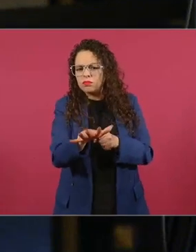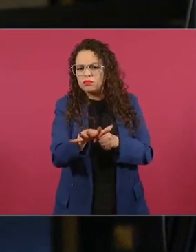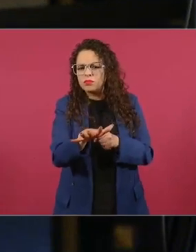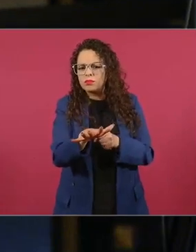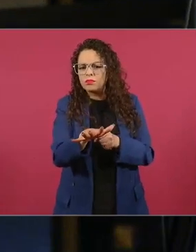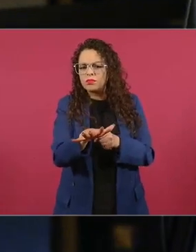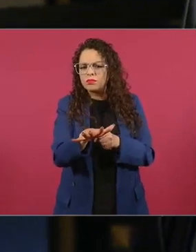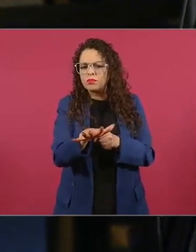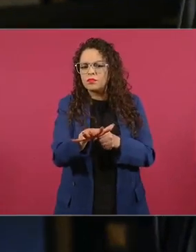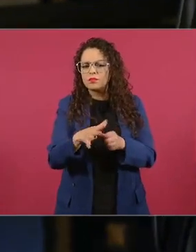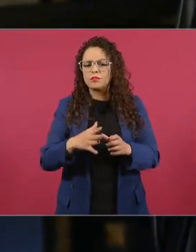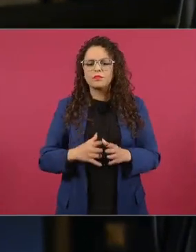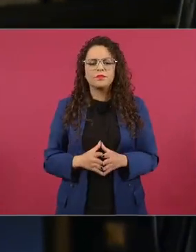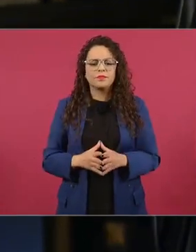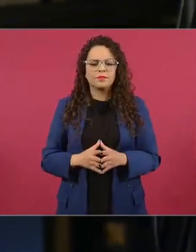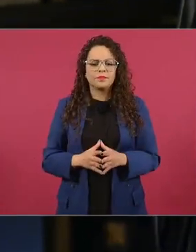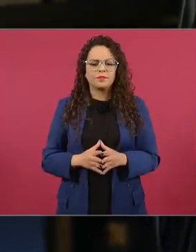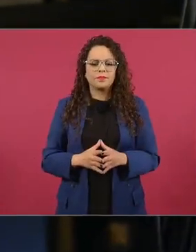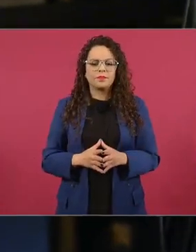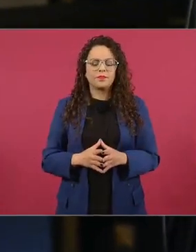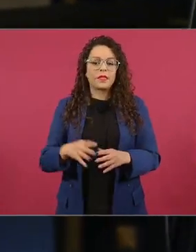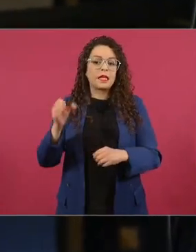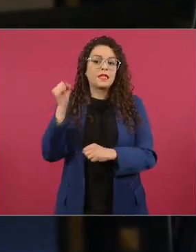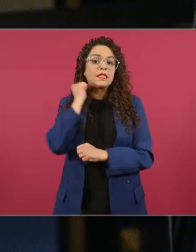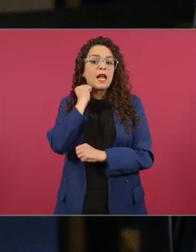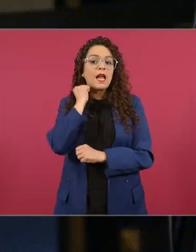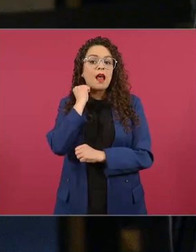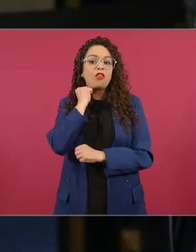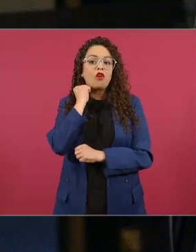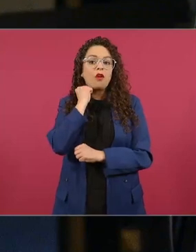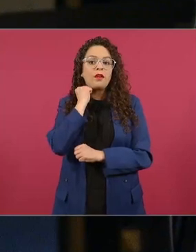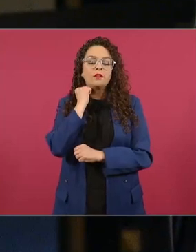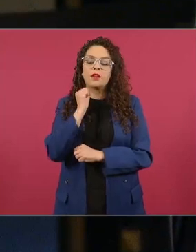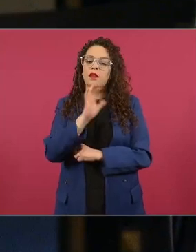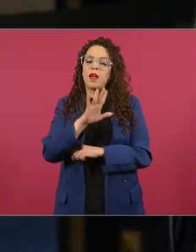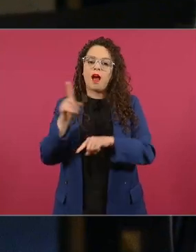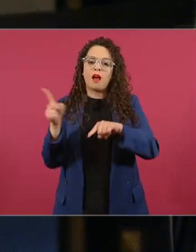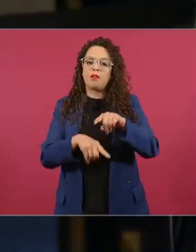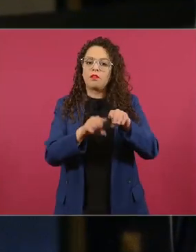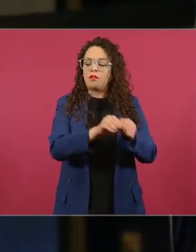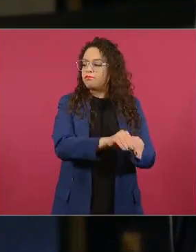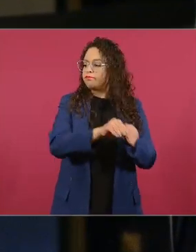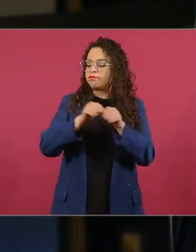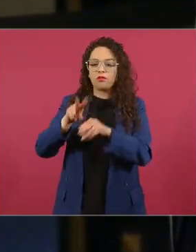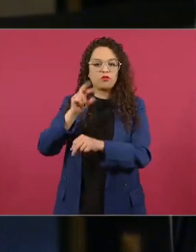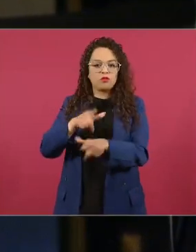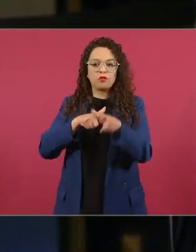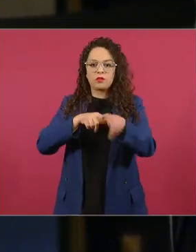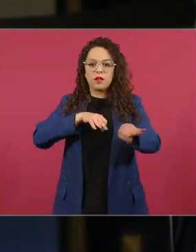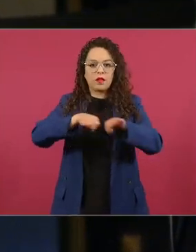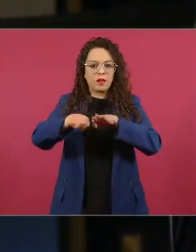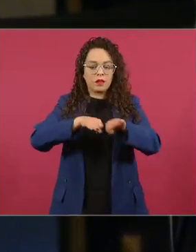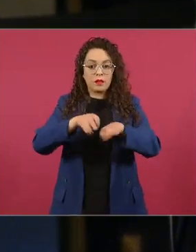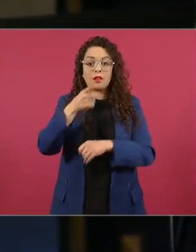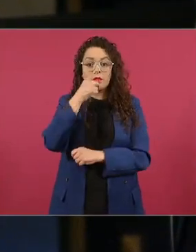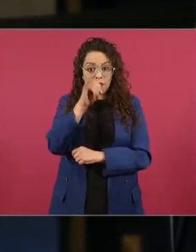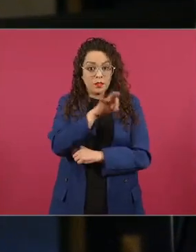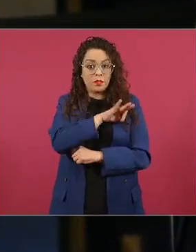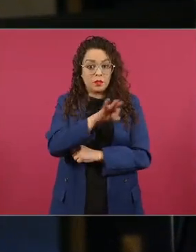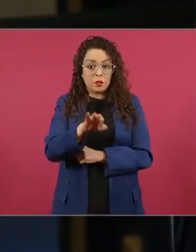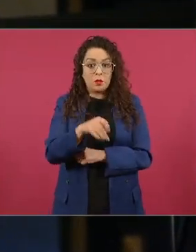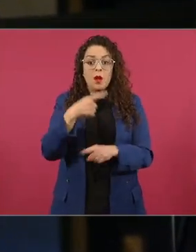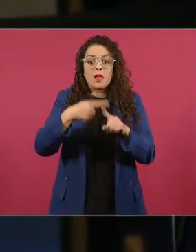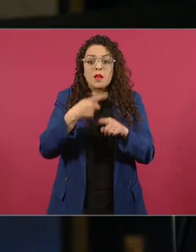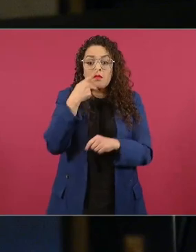de inicio el tema de la destitución de senadores por ahí un ministro hablaba de que se podría destituir a senadores sin embargo